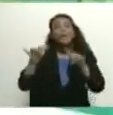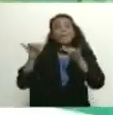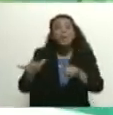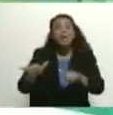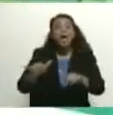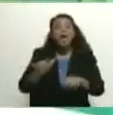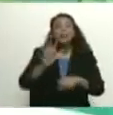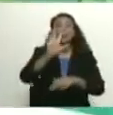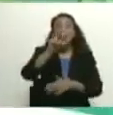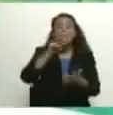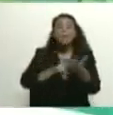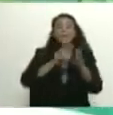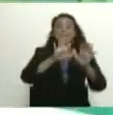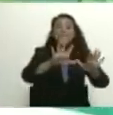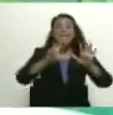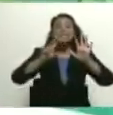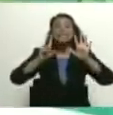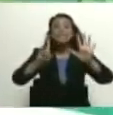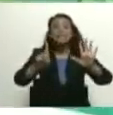2017.